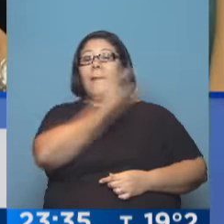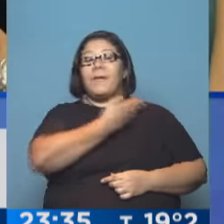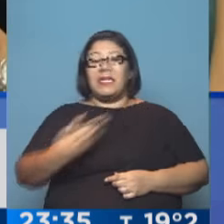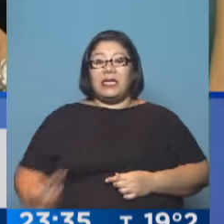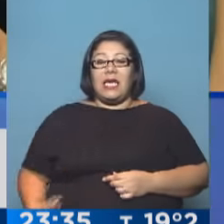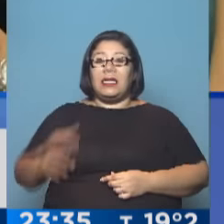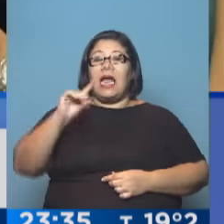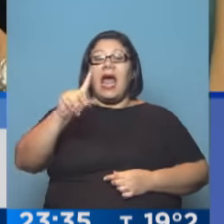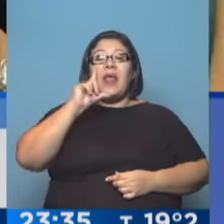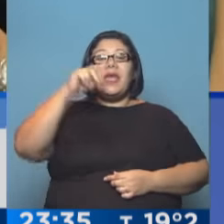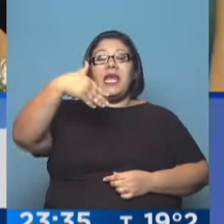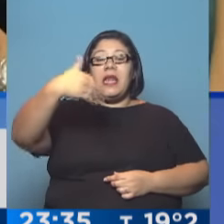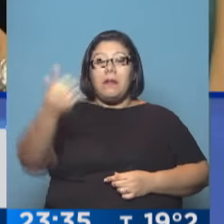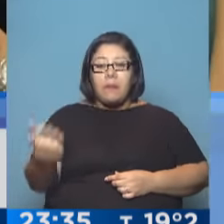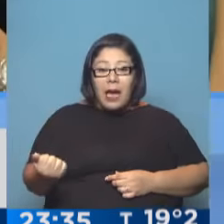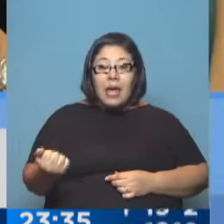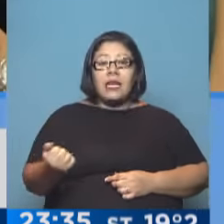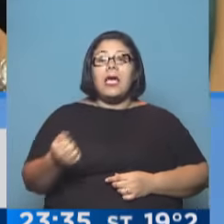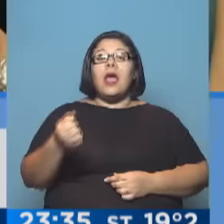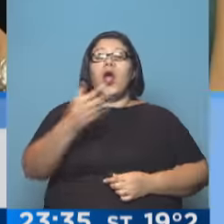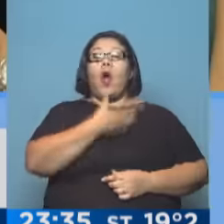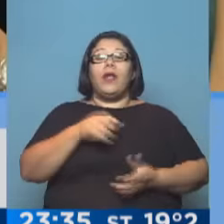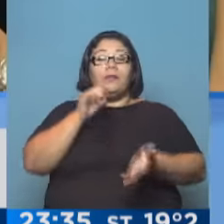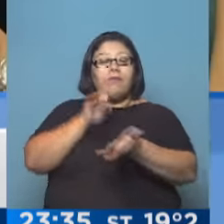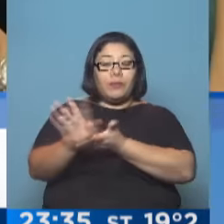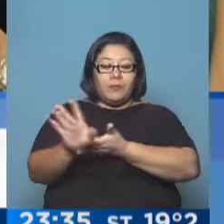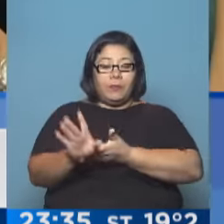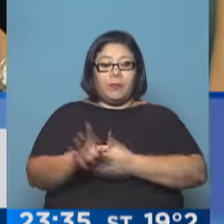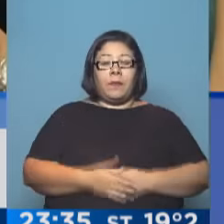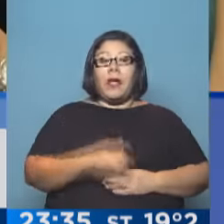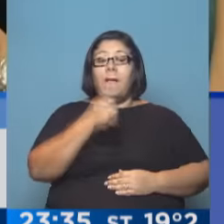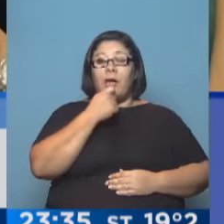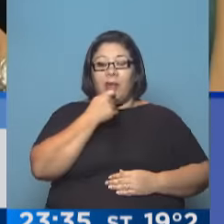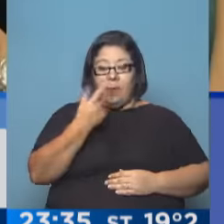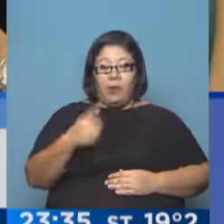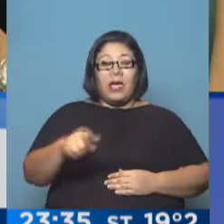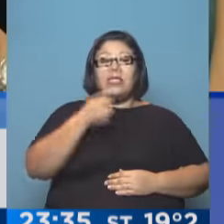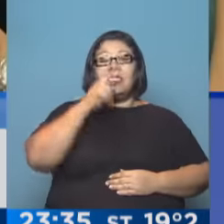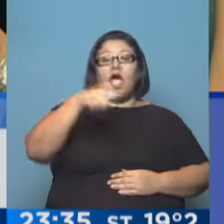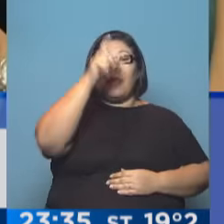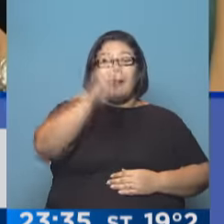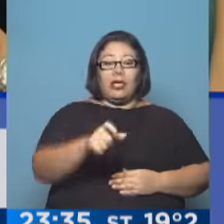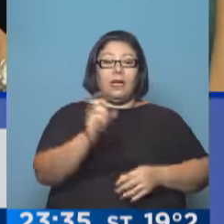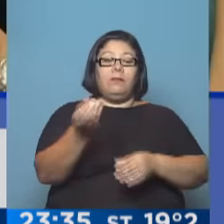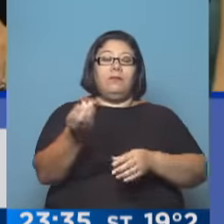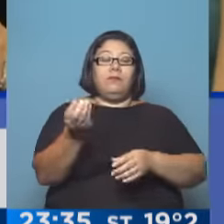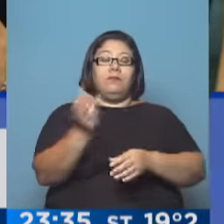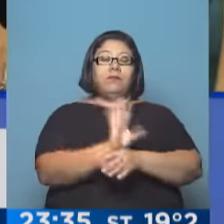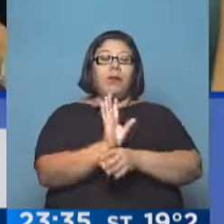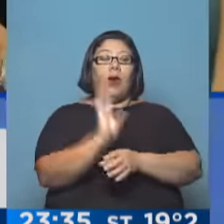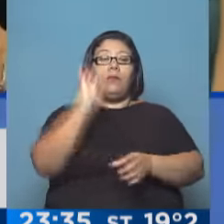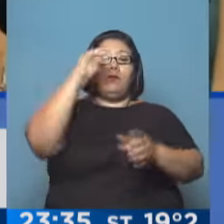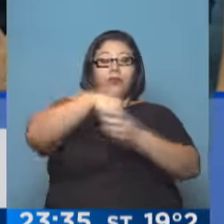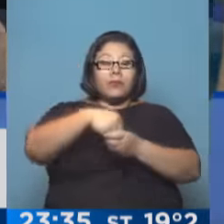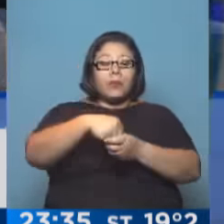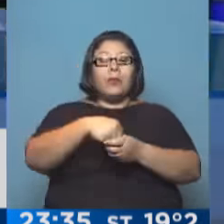que se llama delación premiada. La delación premiada es cuando vos confesás e involucrás a otra persona en un episodio de corrupción y a cambio te bajan la